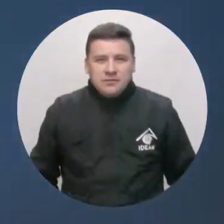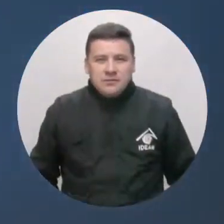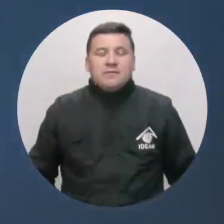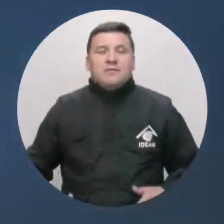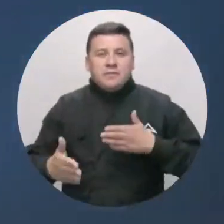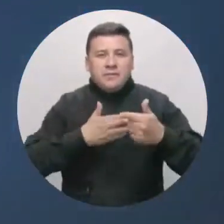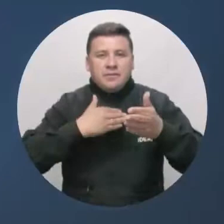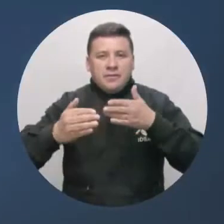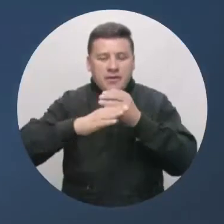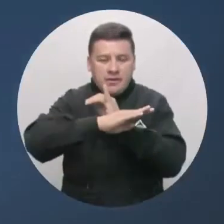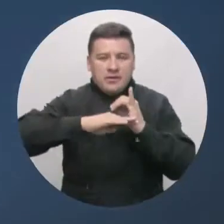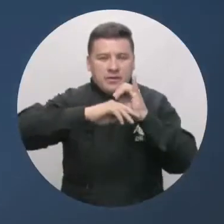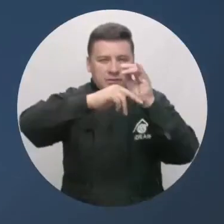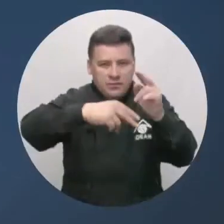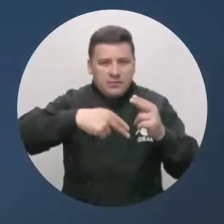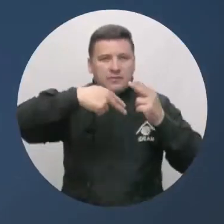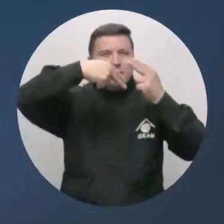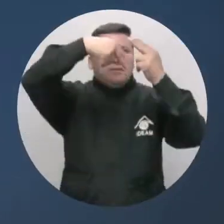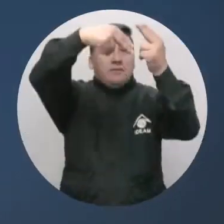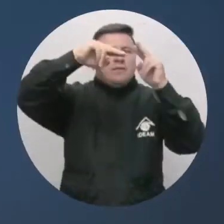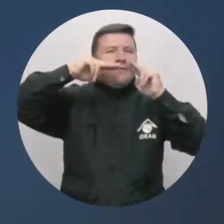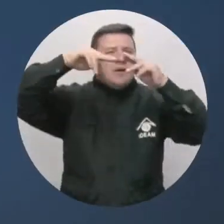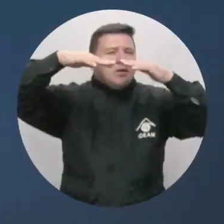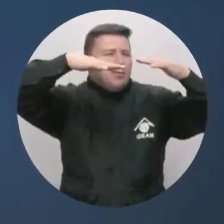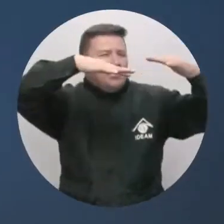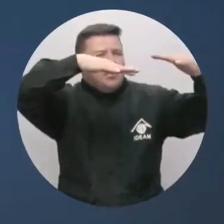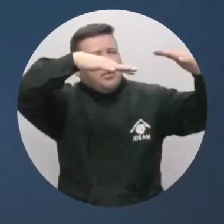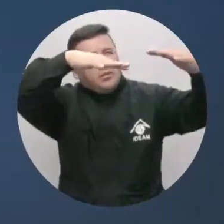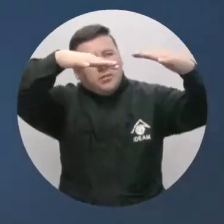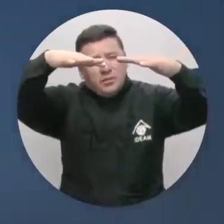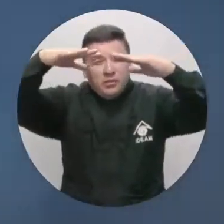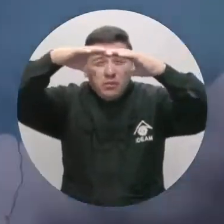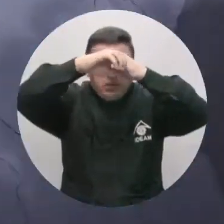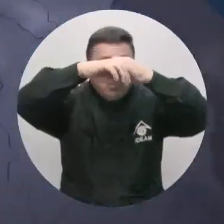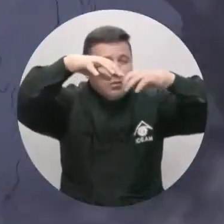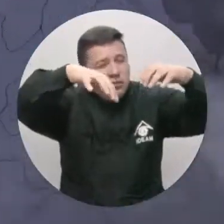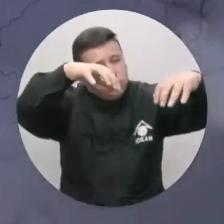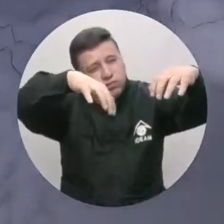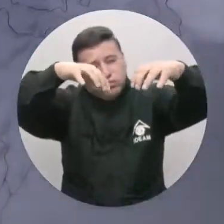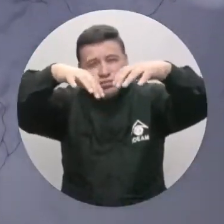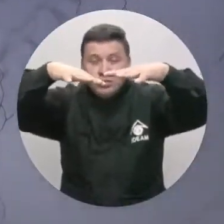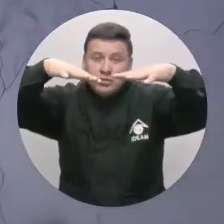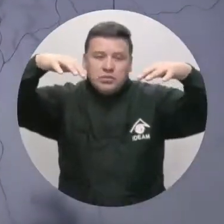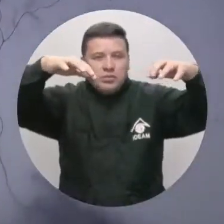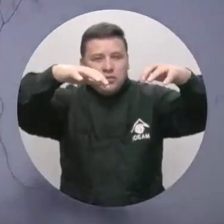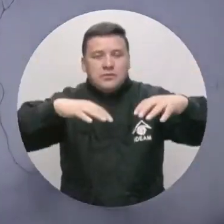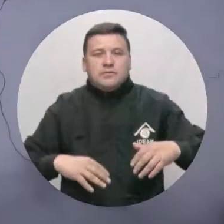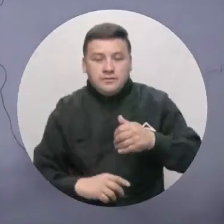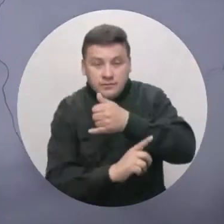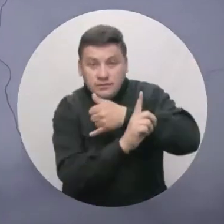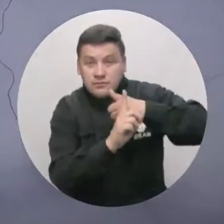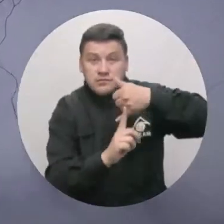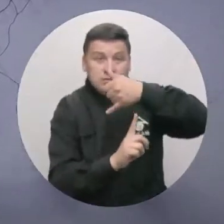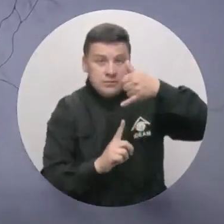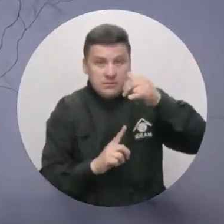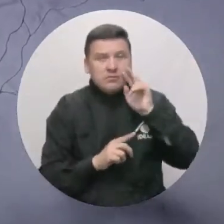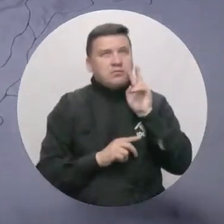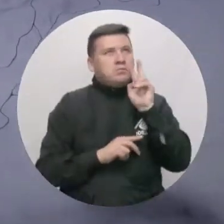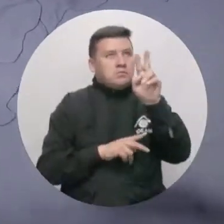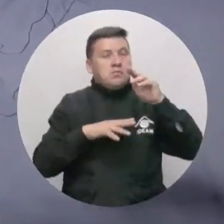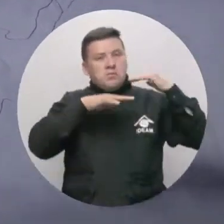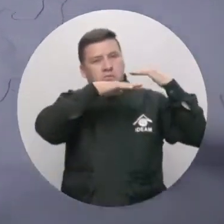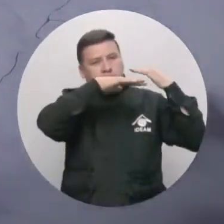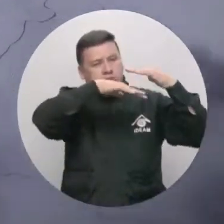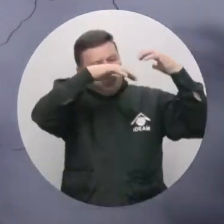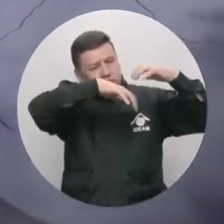San Andrés y Providencia tenemos cielos nublados sin descartar lloviznas dispersas en los alrededores. Para la zona del litoral pacífico